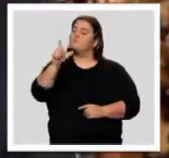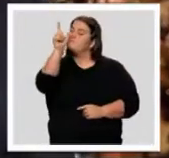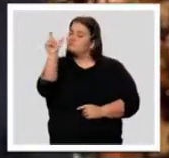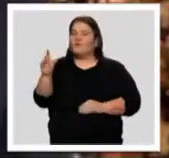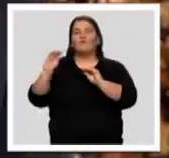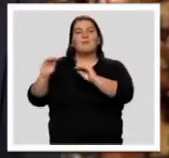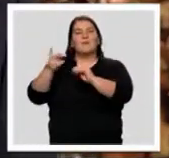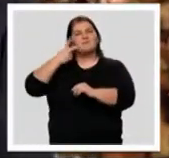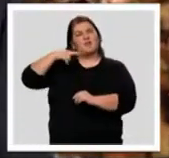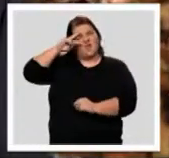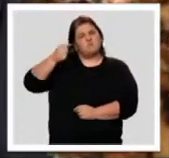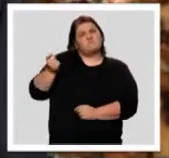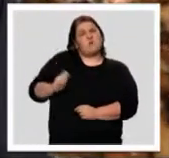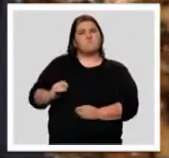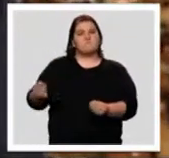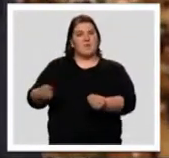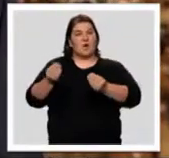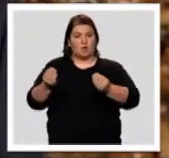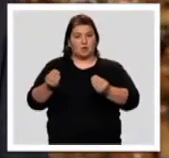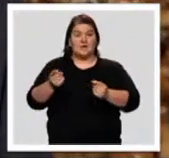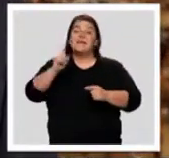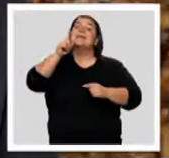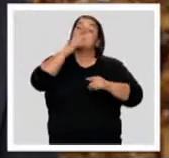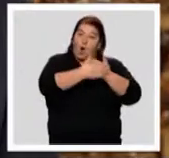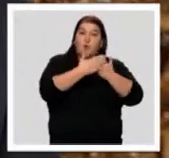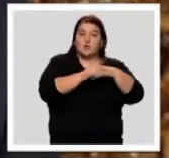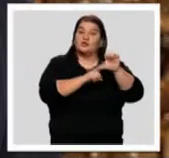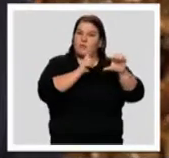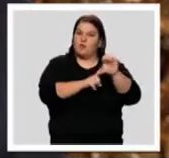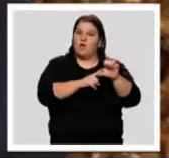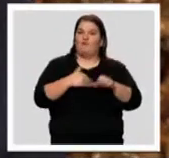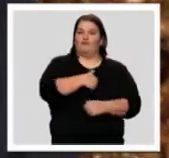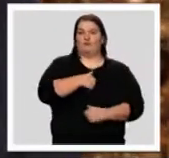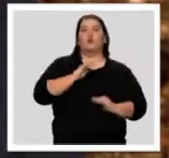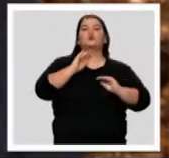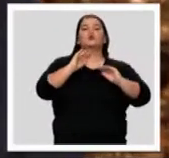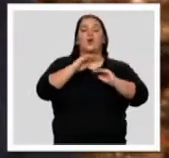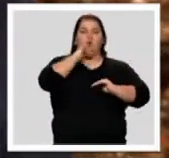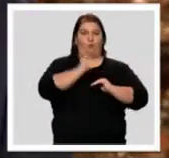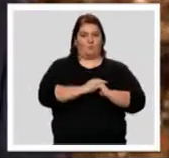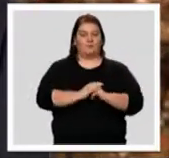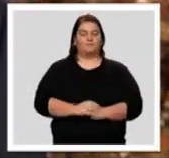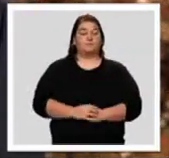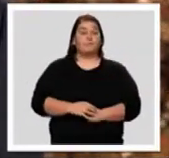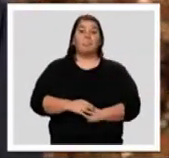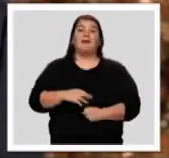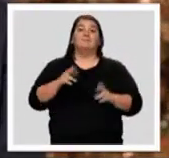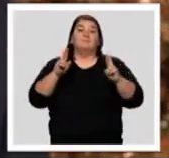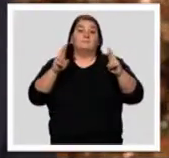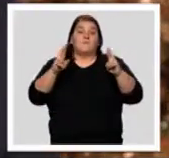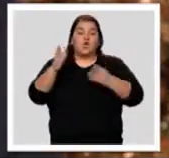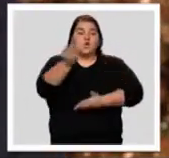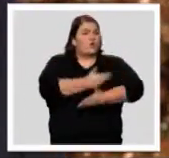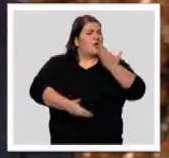formaros y especializaros. Y vuestro Gobierno de Extremadura hará la suya. Esperamos contar para ello con la